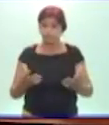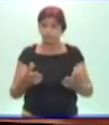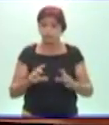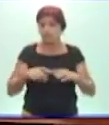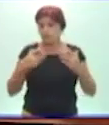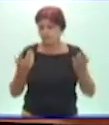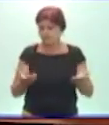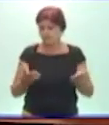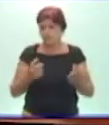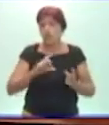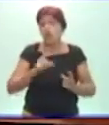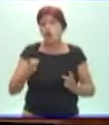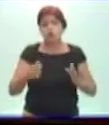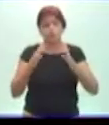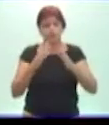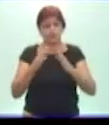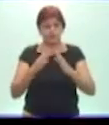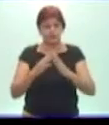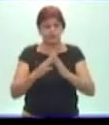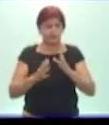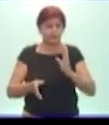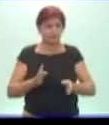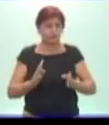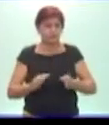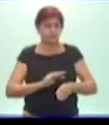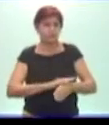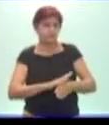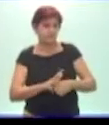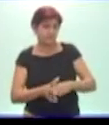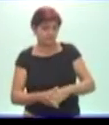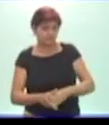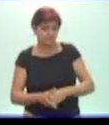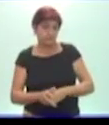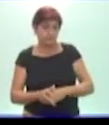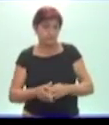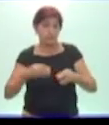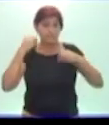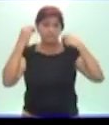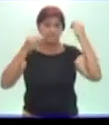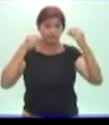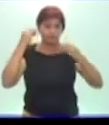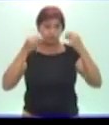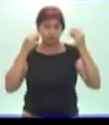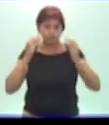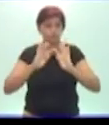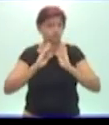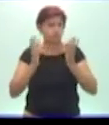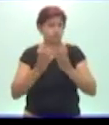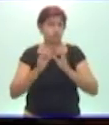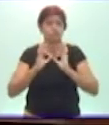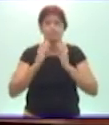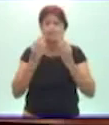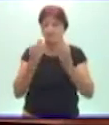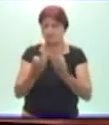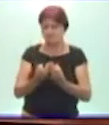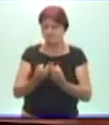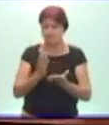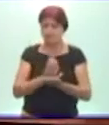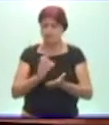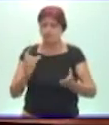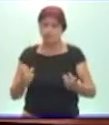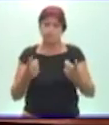convivencia en tiempos de pandemia, preocupaciones y retos de la familia con hijos con necesidades educativas especiales.